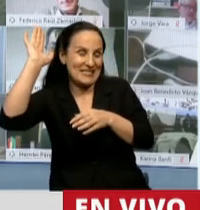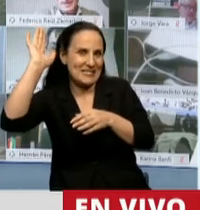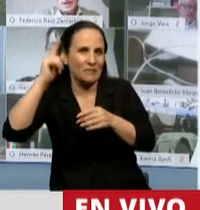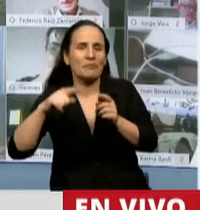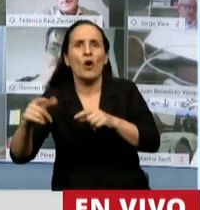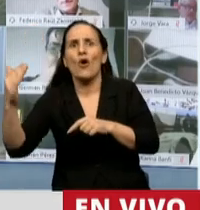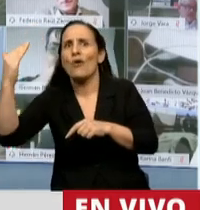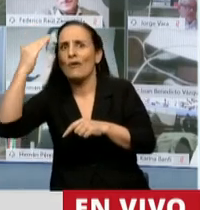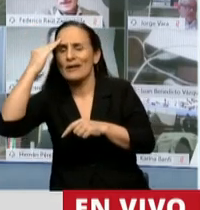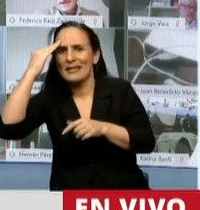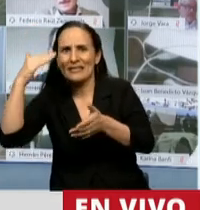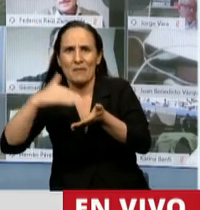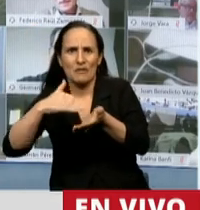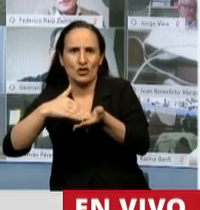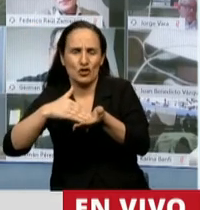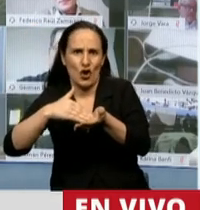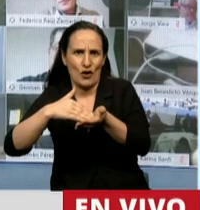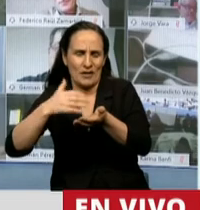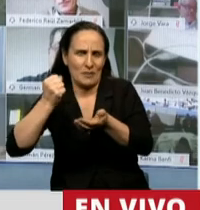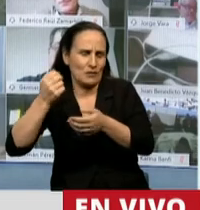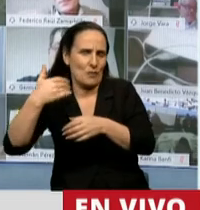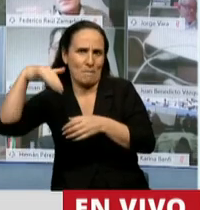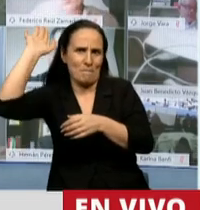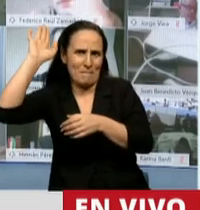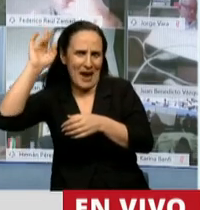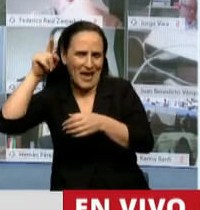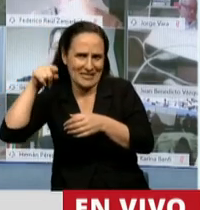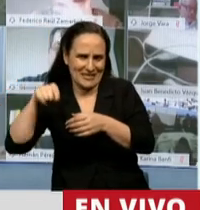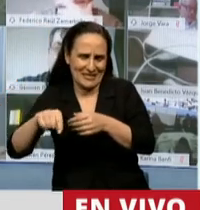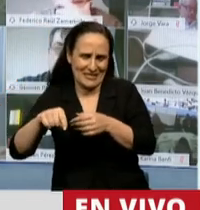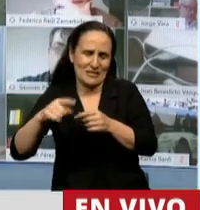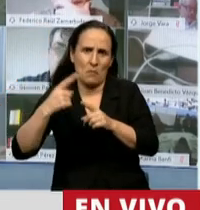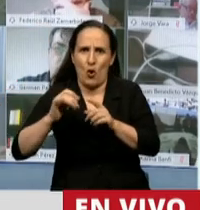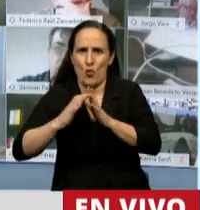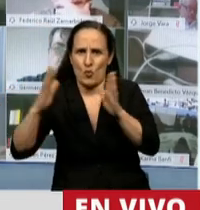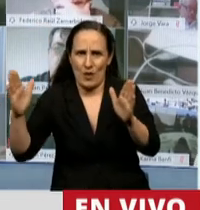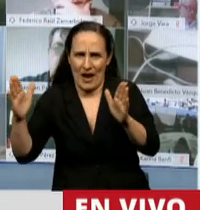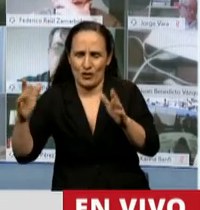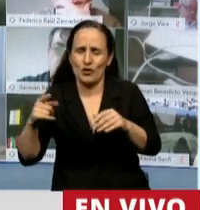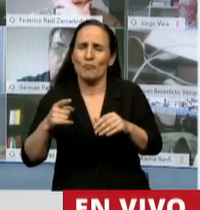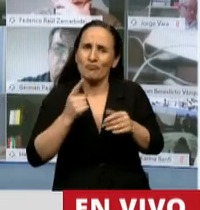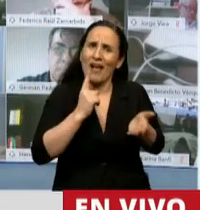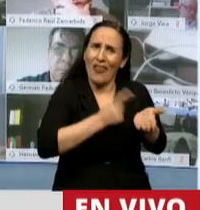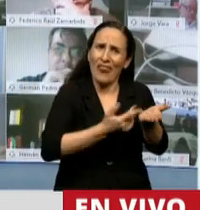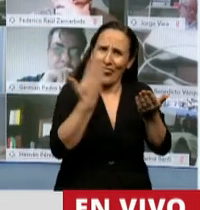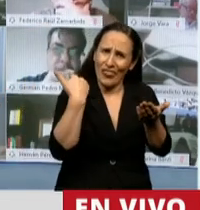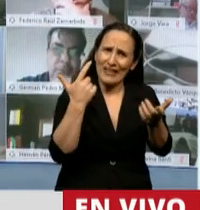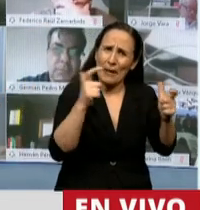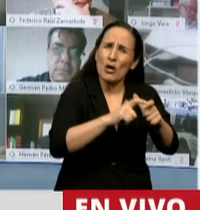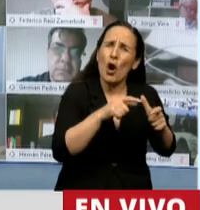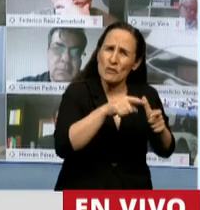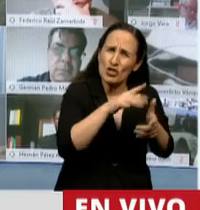por más de 15 millones de pesos la evasión agravada por año y por impuesto esto se agregó en el dictamen nos parece bien